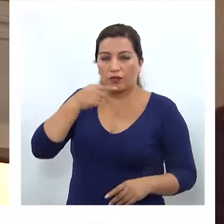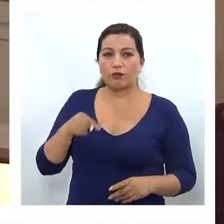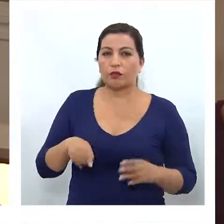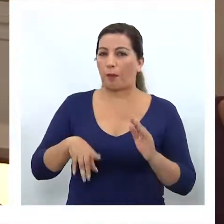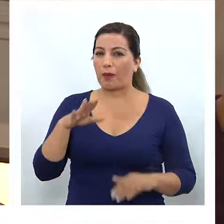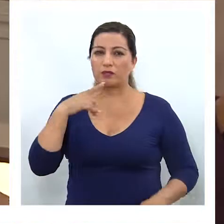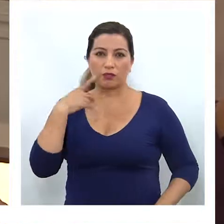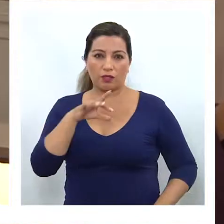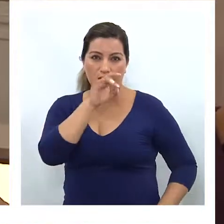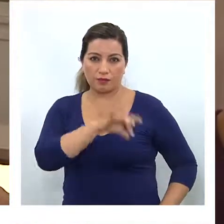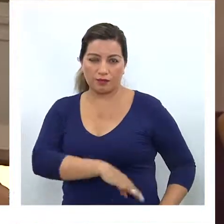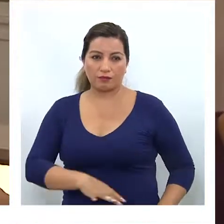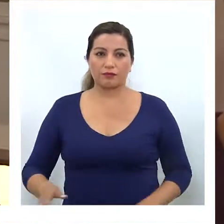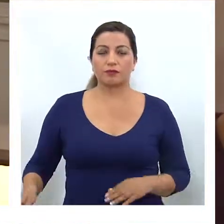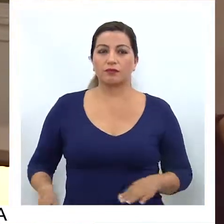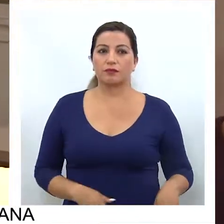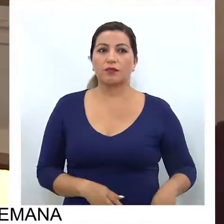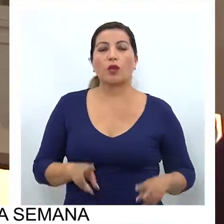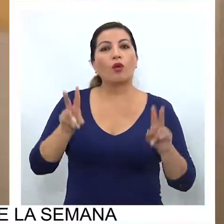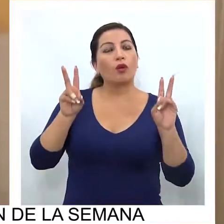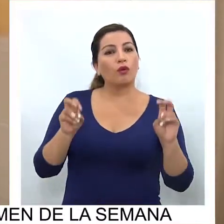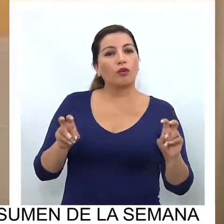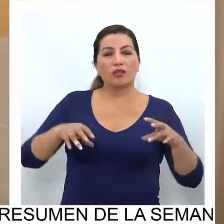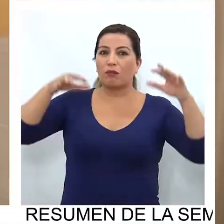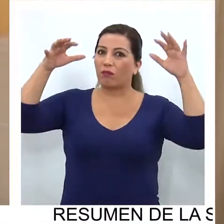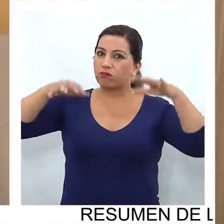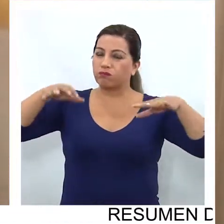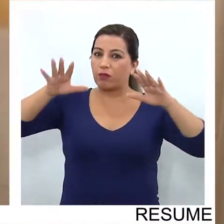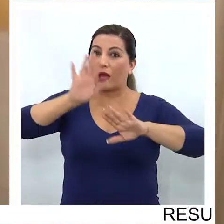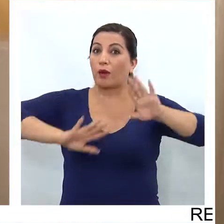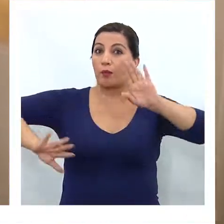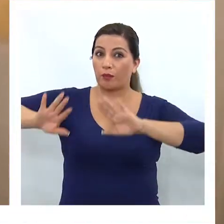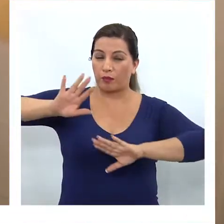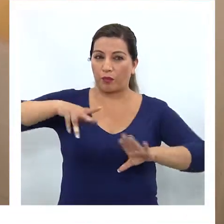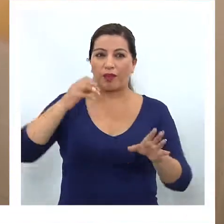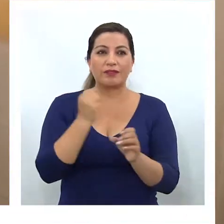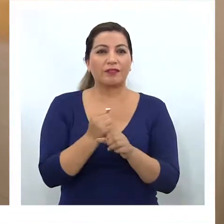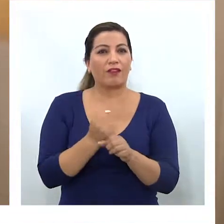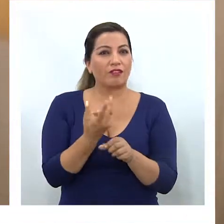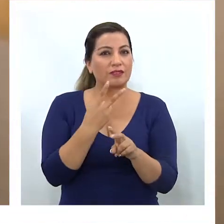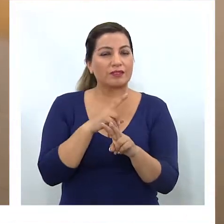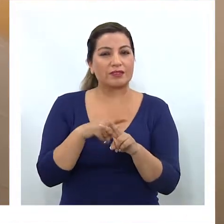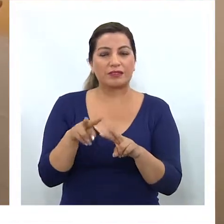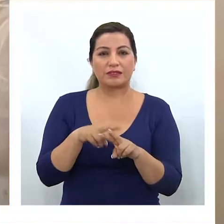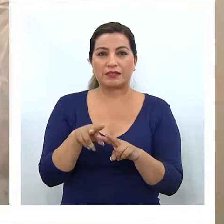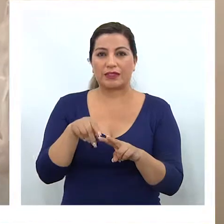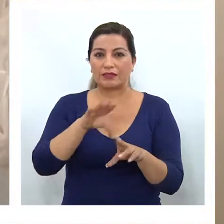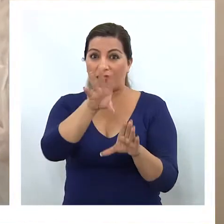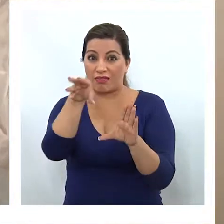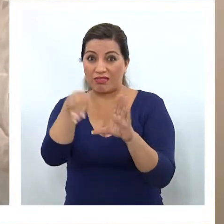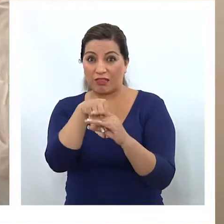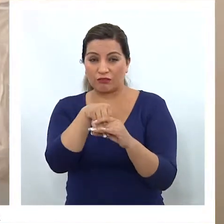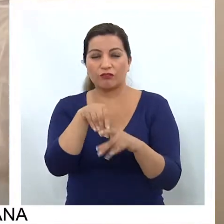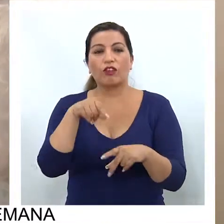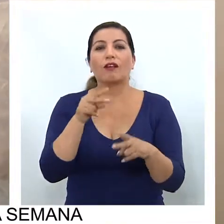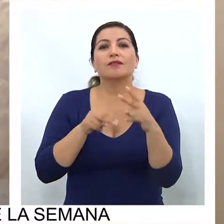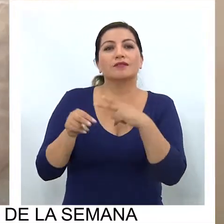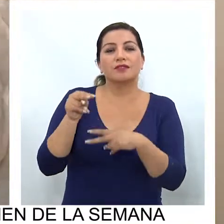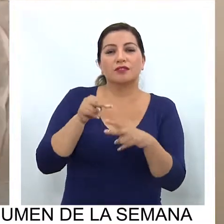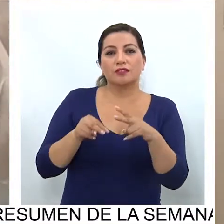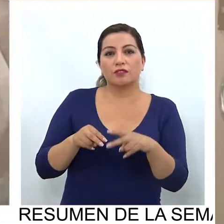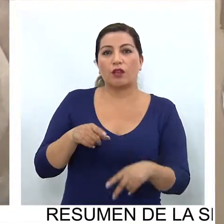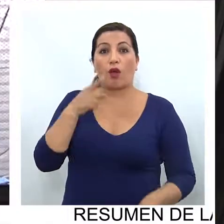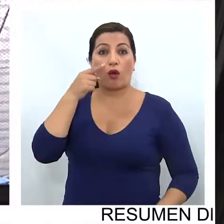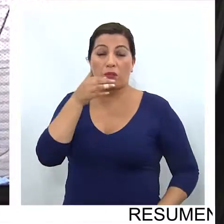nuestro museo, una de las más importantes de Chile. Con respecto a las lluvias y a la protección y trabajo que se realizará en el inmueble